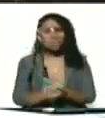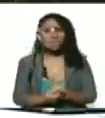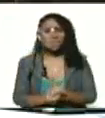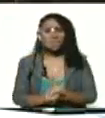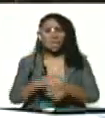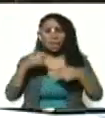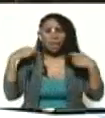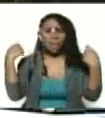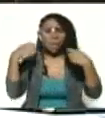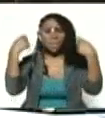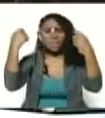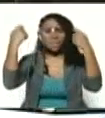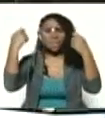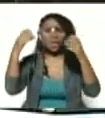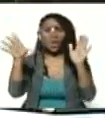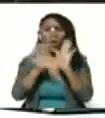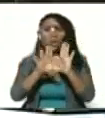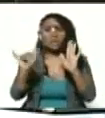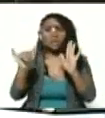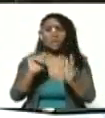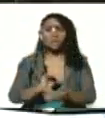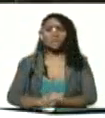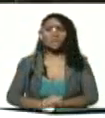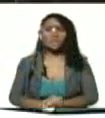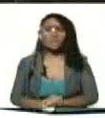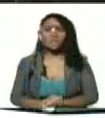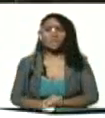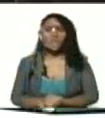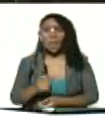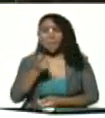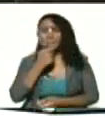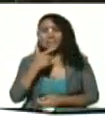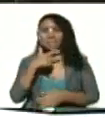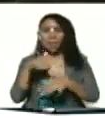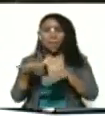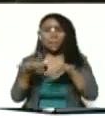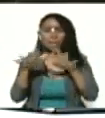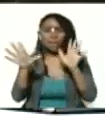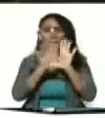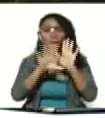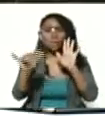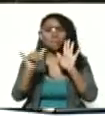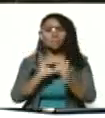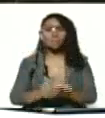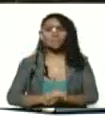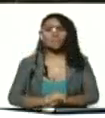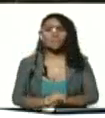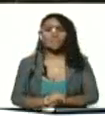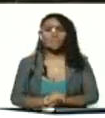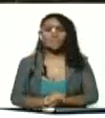campaña de la constituyente la belleza que tuvo la campaña de la constituyente